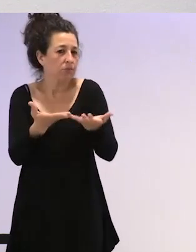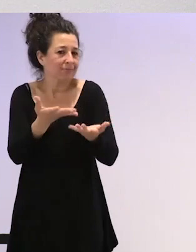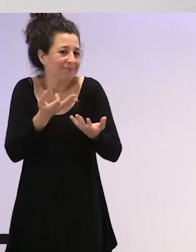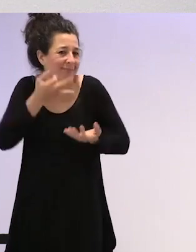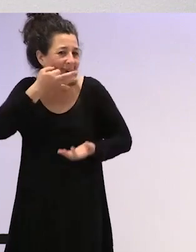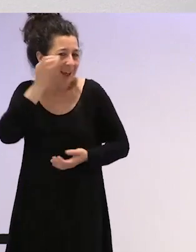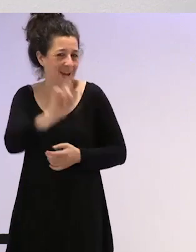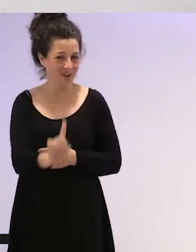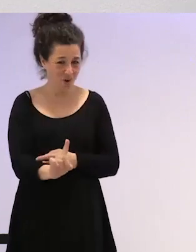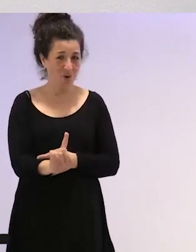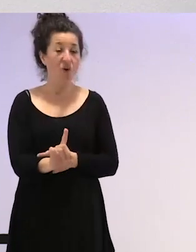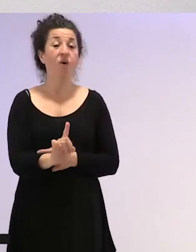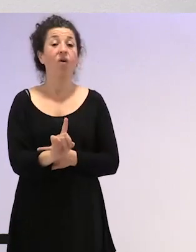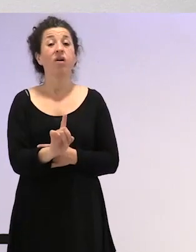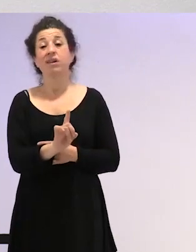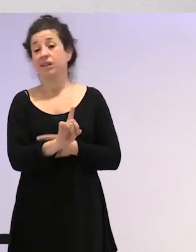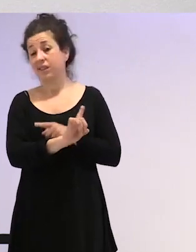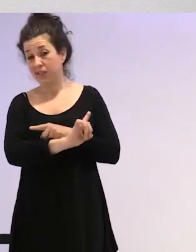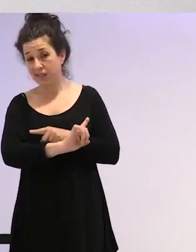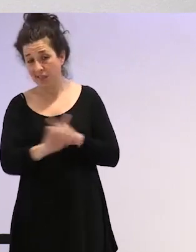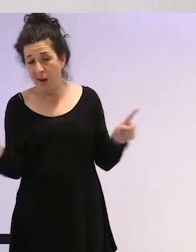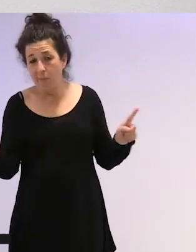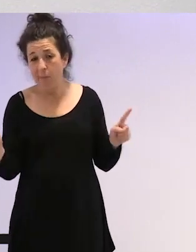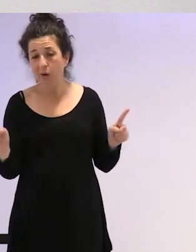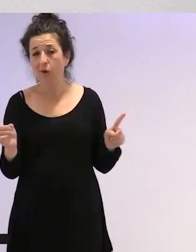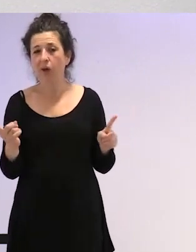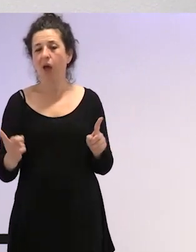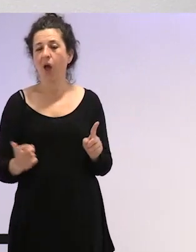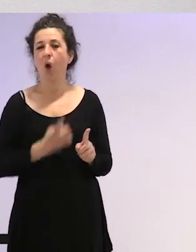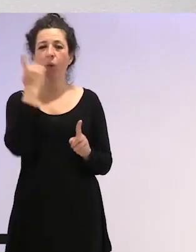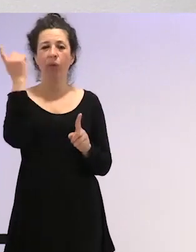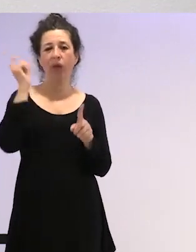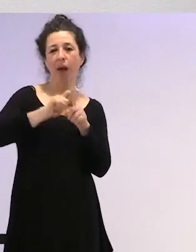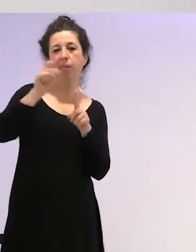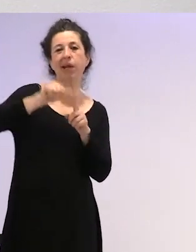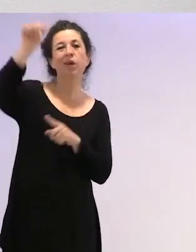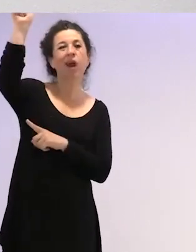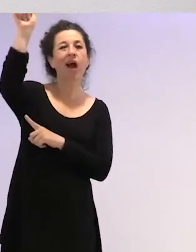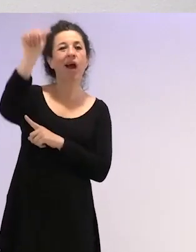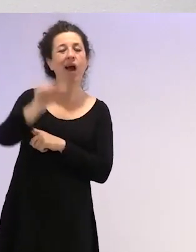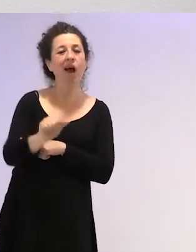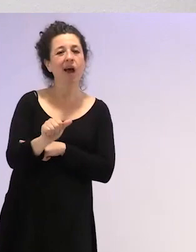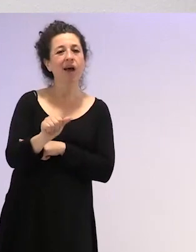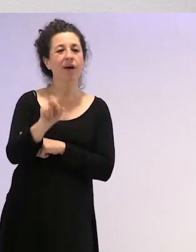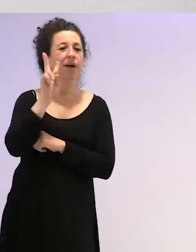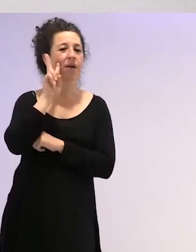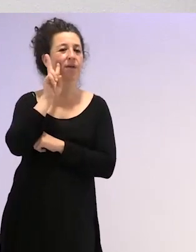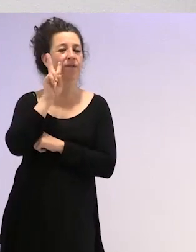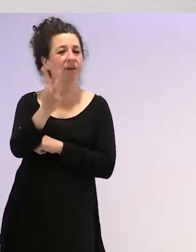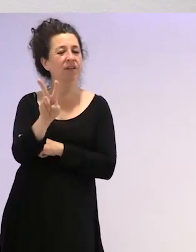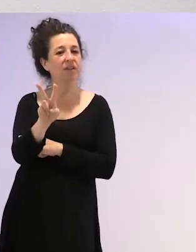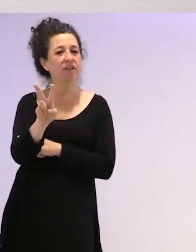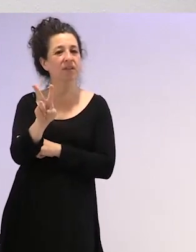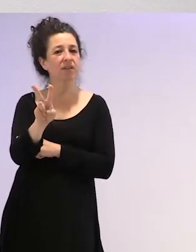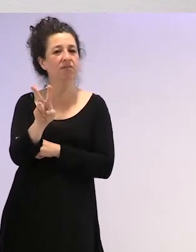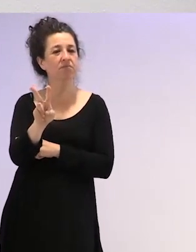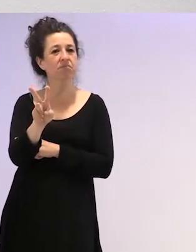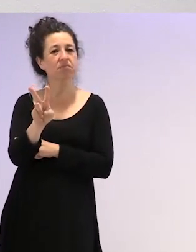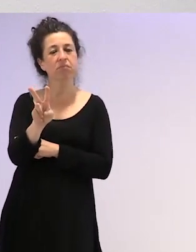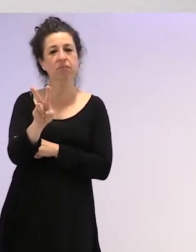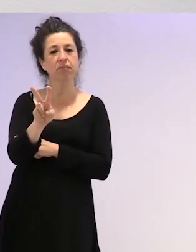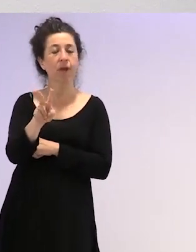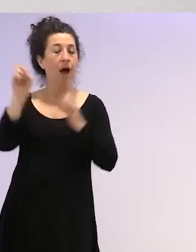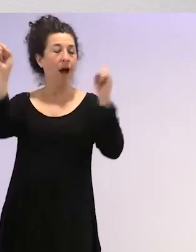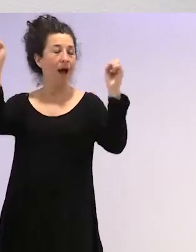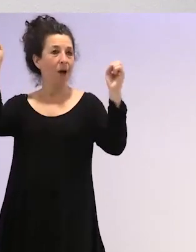cierto que, bueno, que un día ves una película y ya aparece allí, bueno, pues